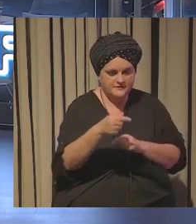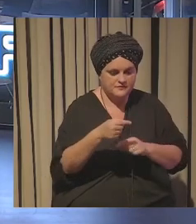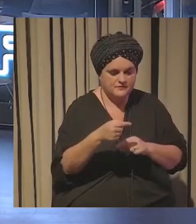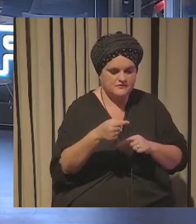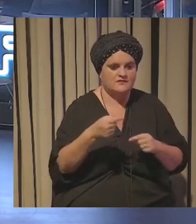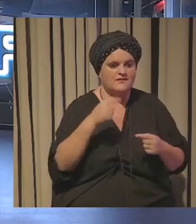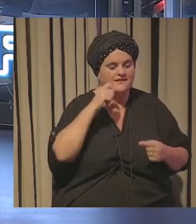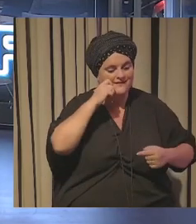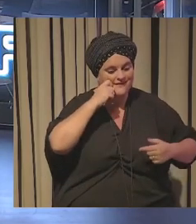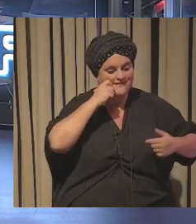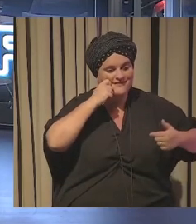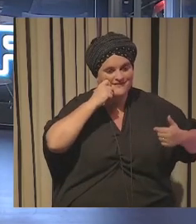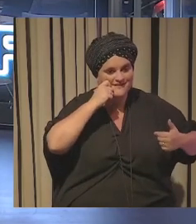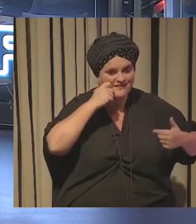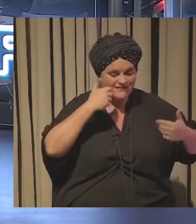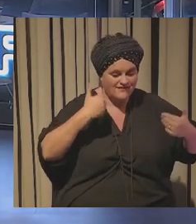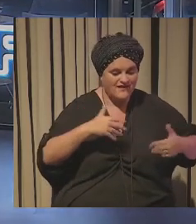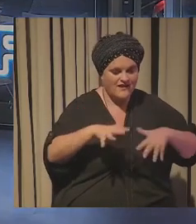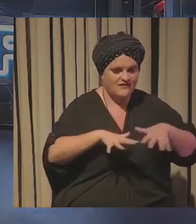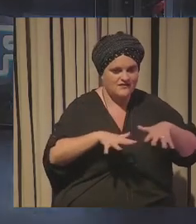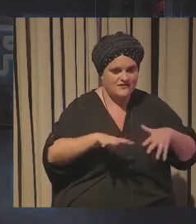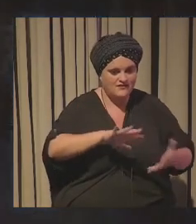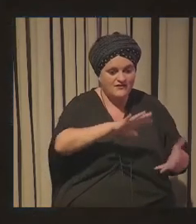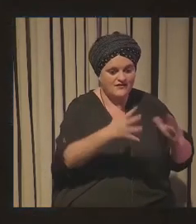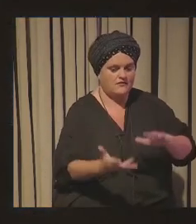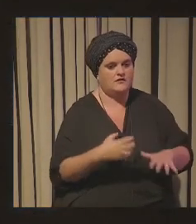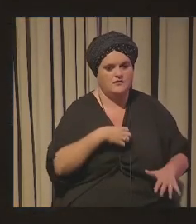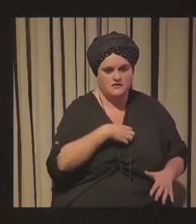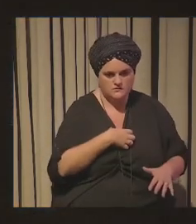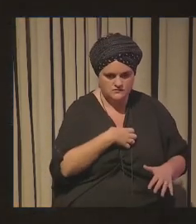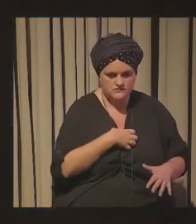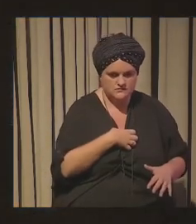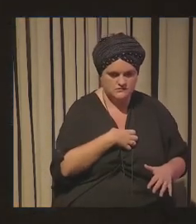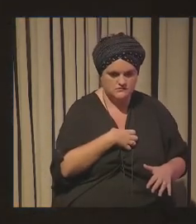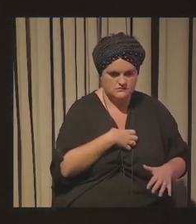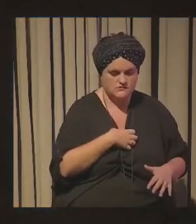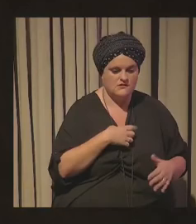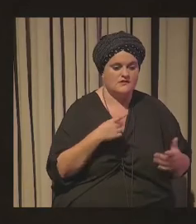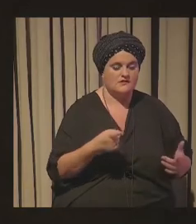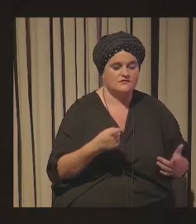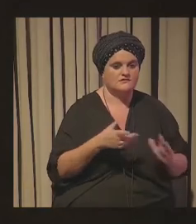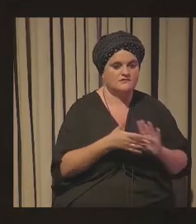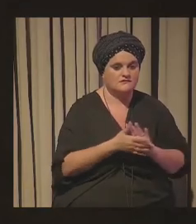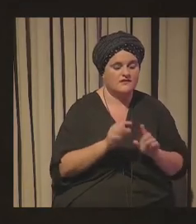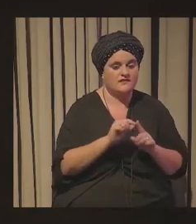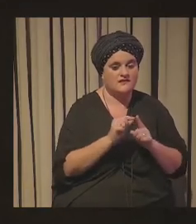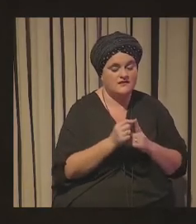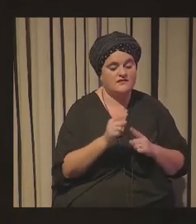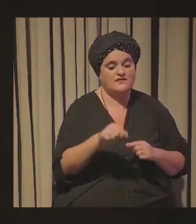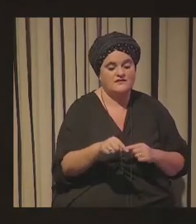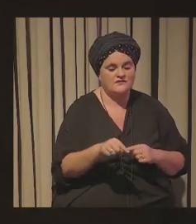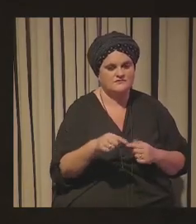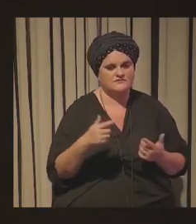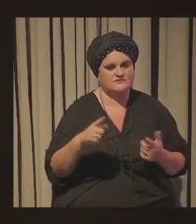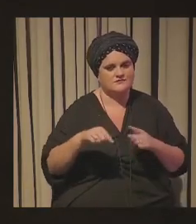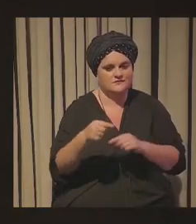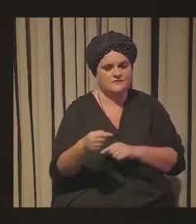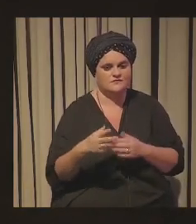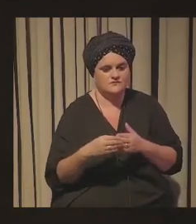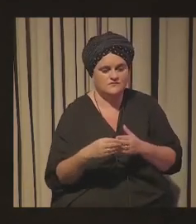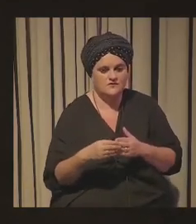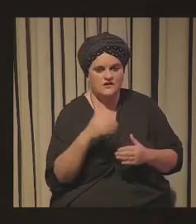bajar a una acción a un objetivo y eso a su vez tiene un indicador que su vez alguien lo tiene que perseguir con su equipo